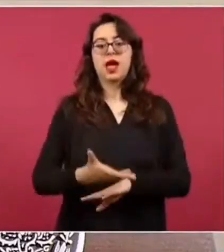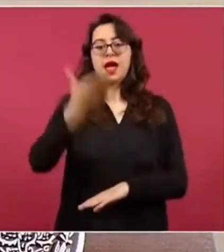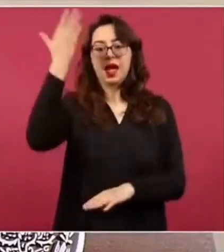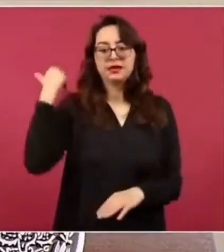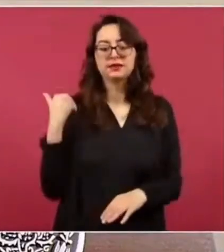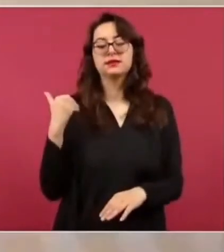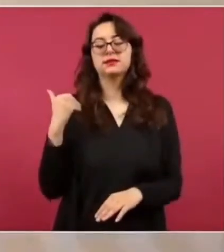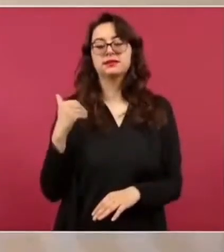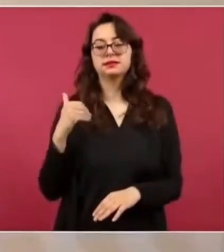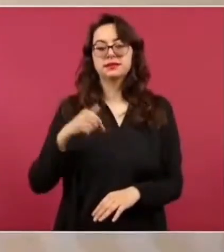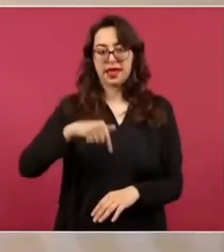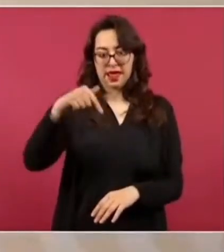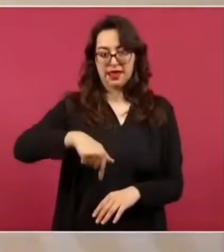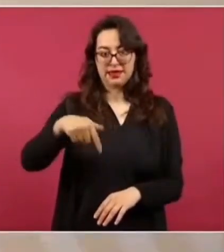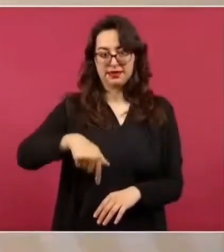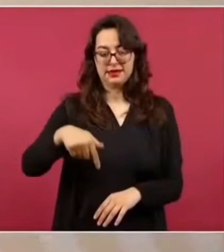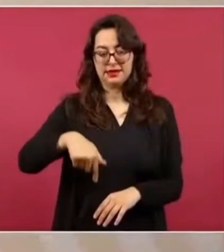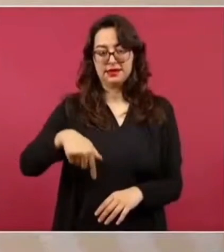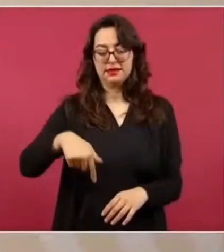cuando